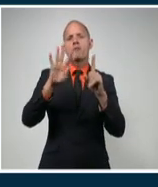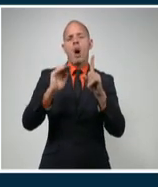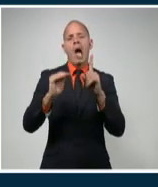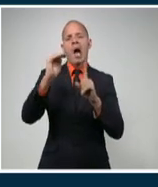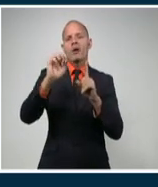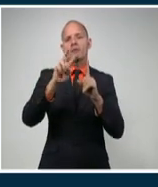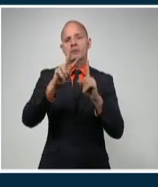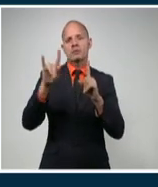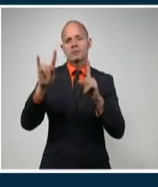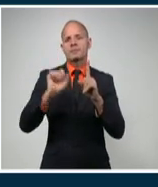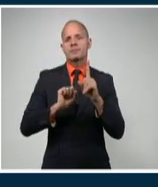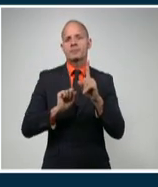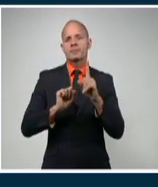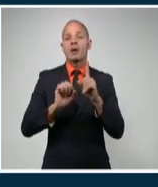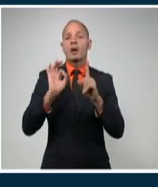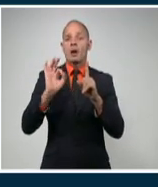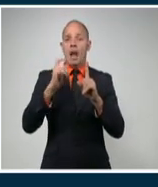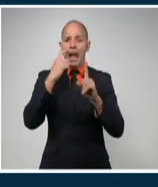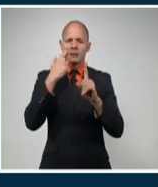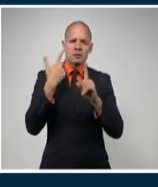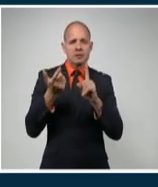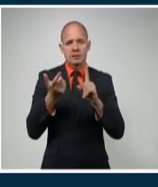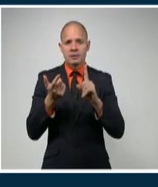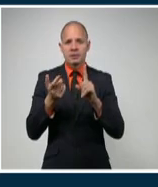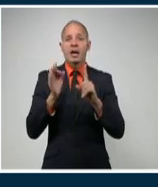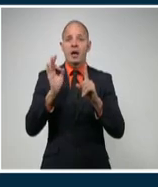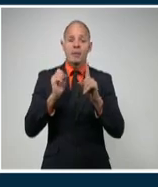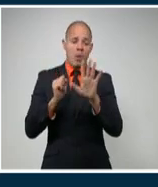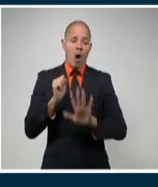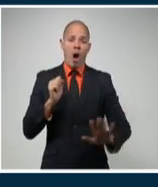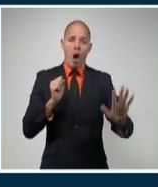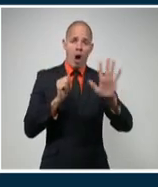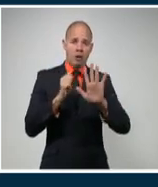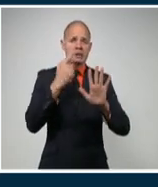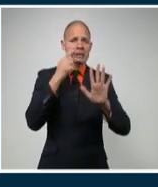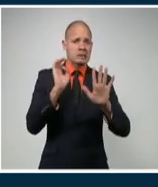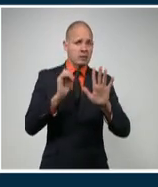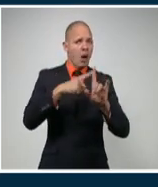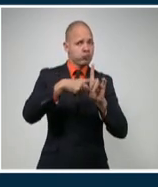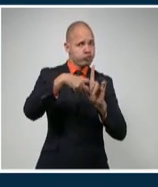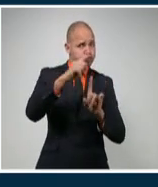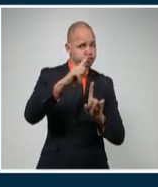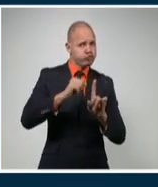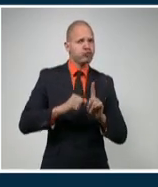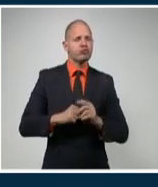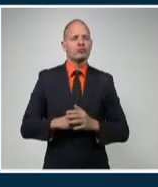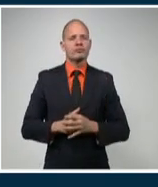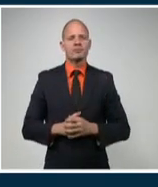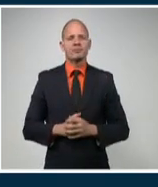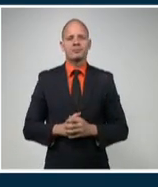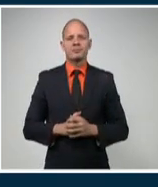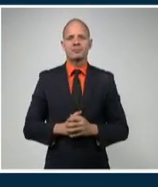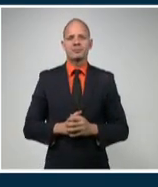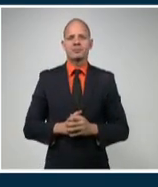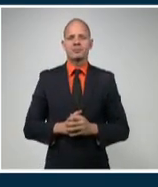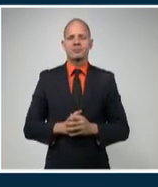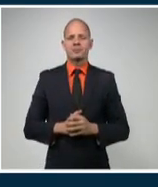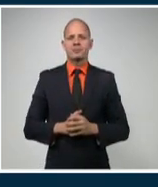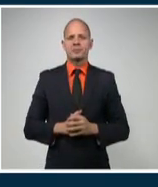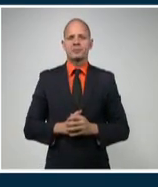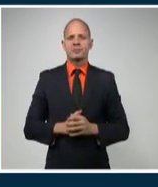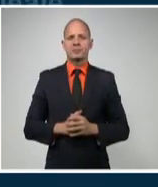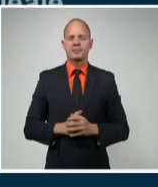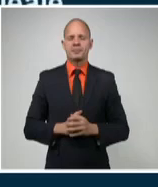se producirán principalmente en la porción sur oriental, también en algunas localidades del interior de la región